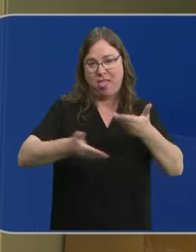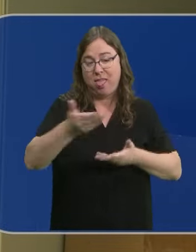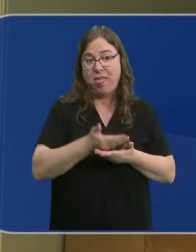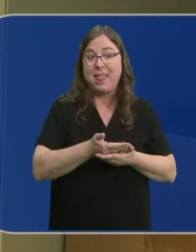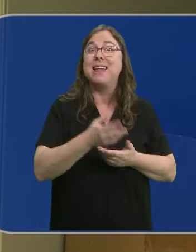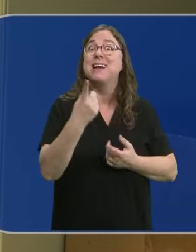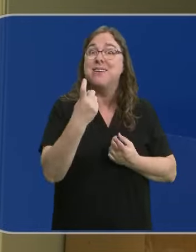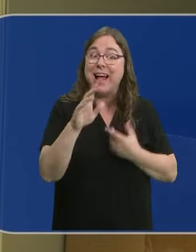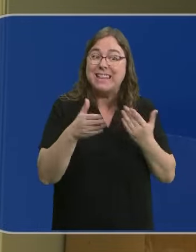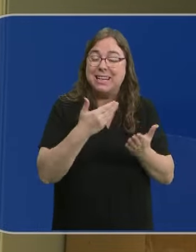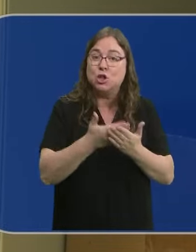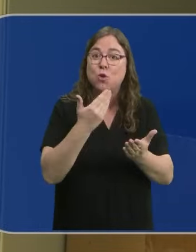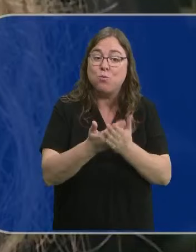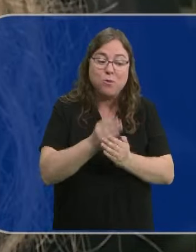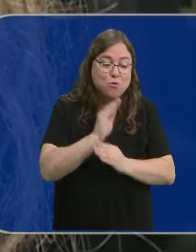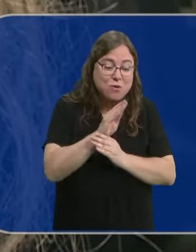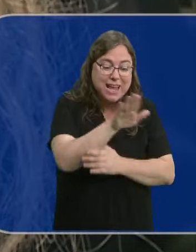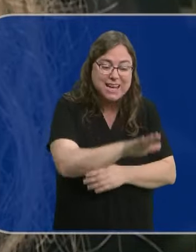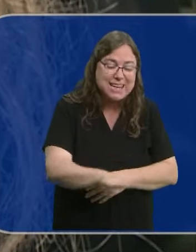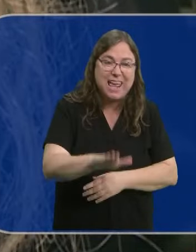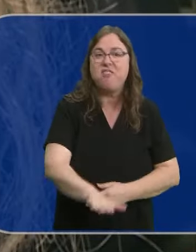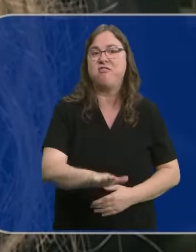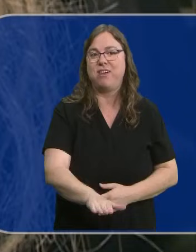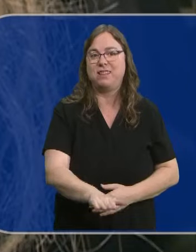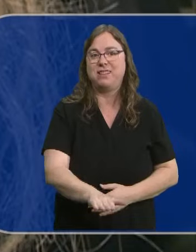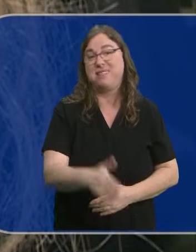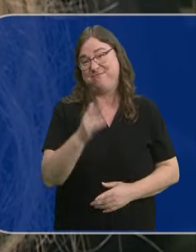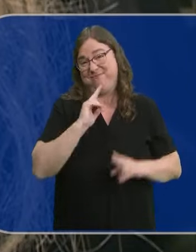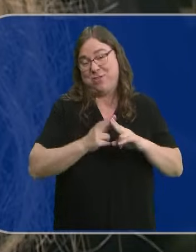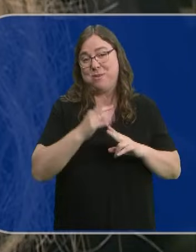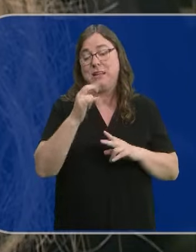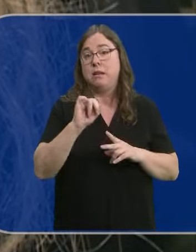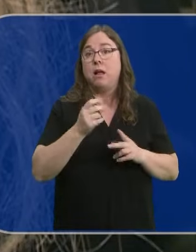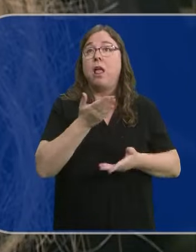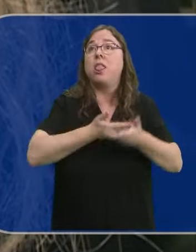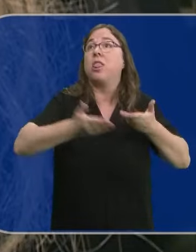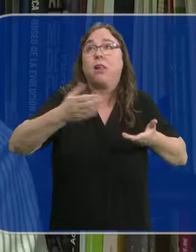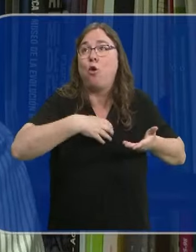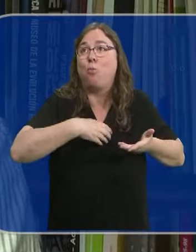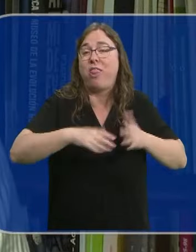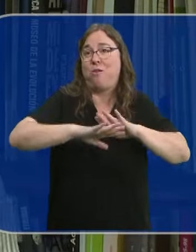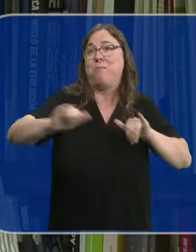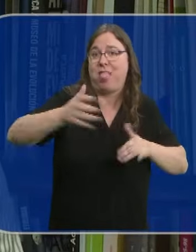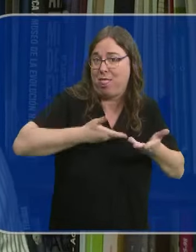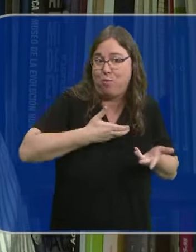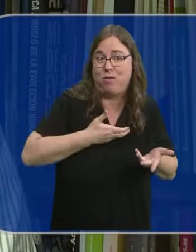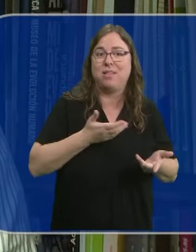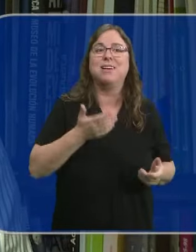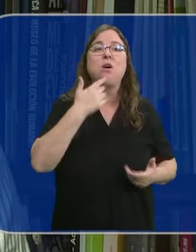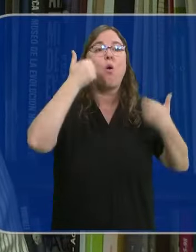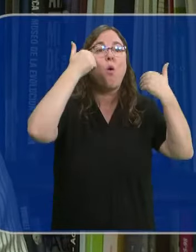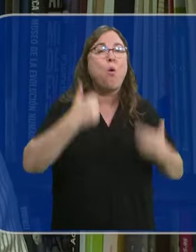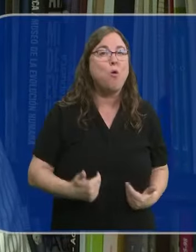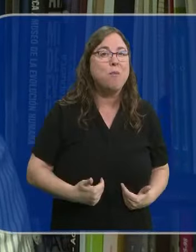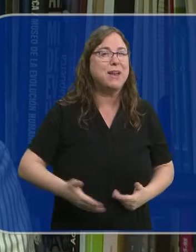Lo que no se conocía hasta ahora era la ayuda a un individuo infantil como Tina, que no podía devolver el favor. Los humanos,